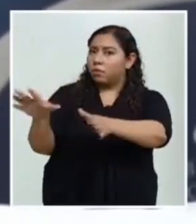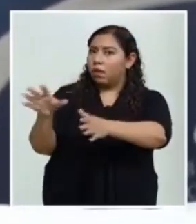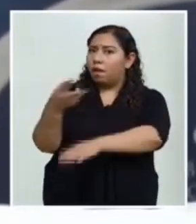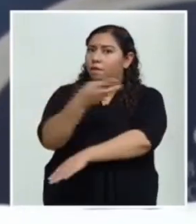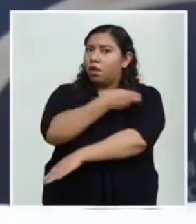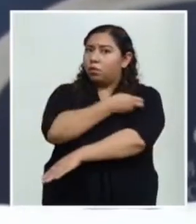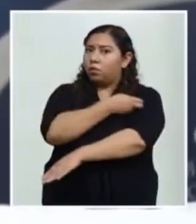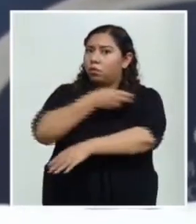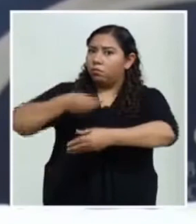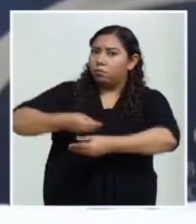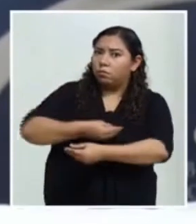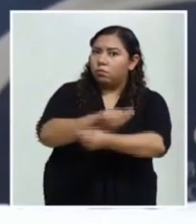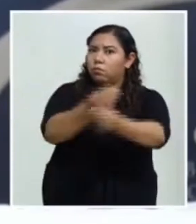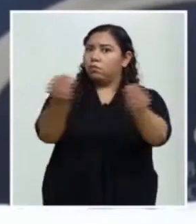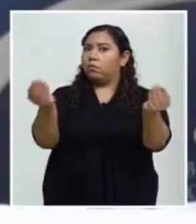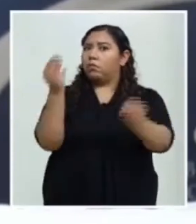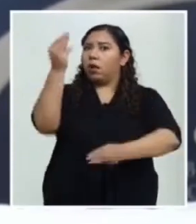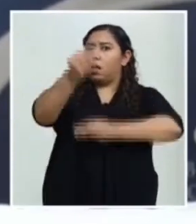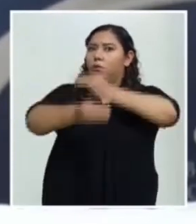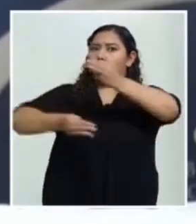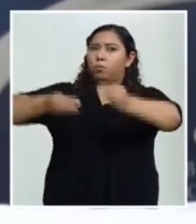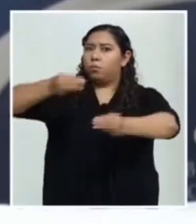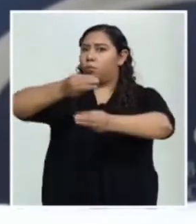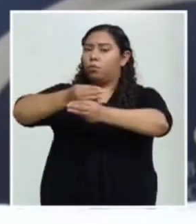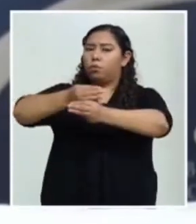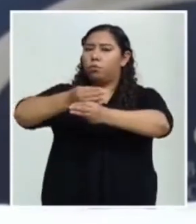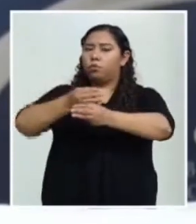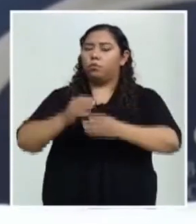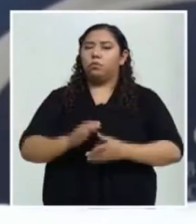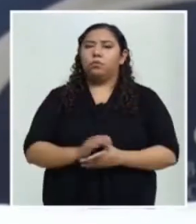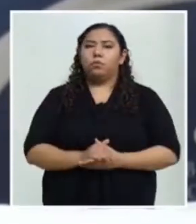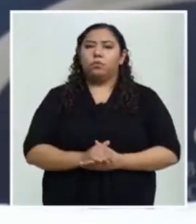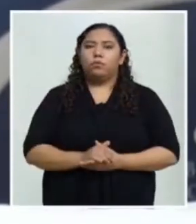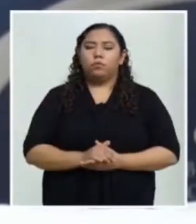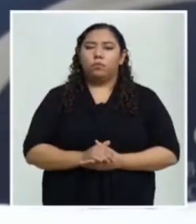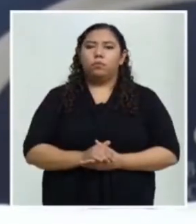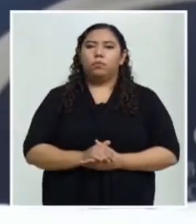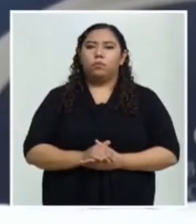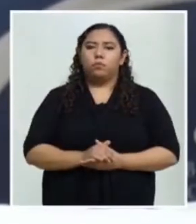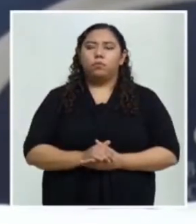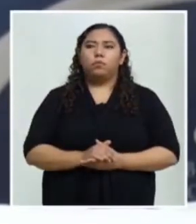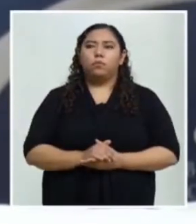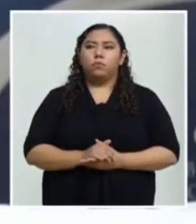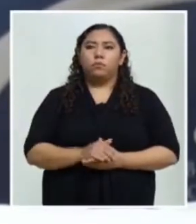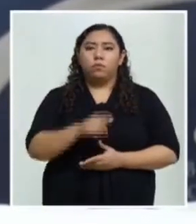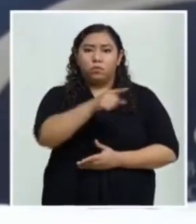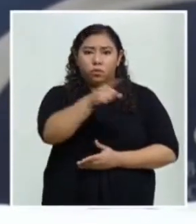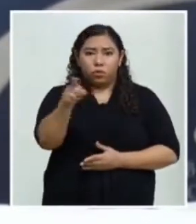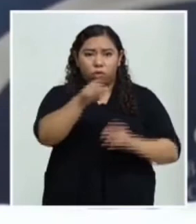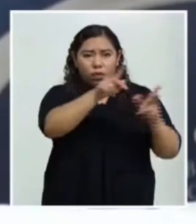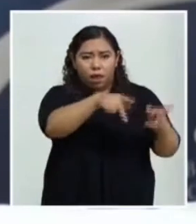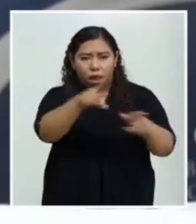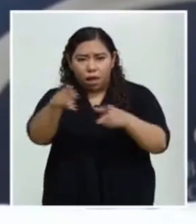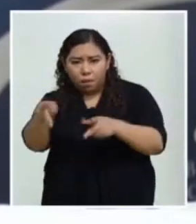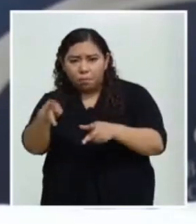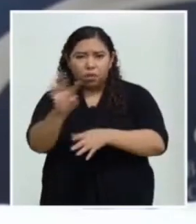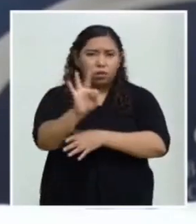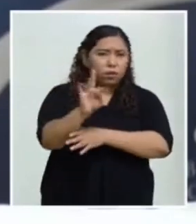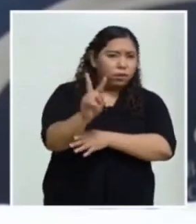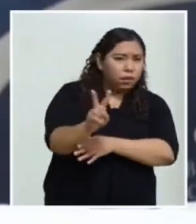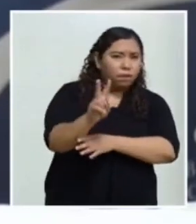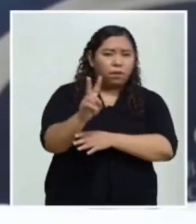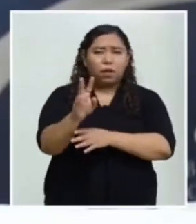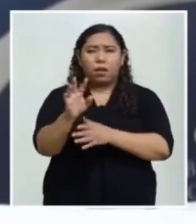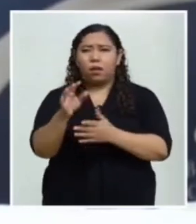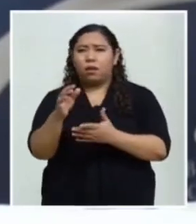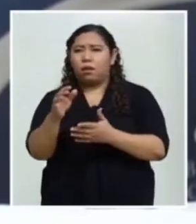mundial, pero por supuesto el interés que se tiene en este momento de toda la población y de todos los medios de comunicación es sobre